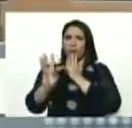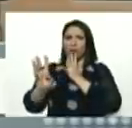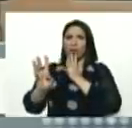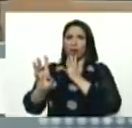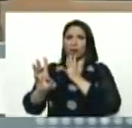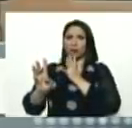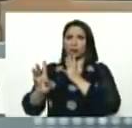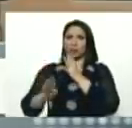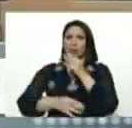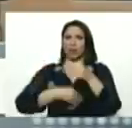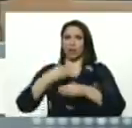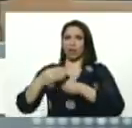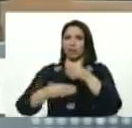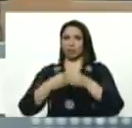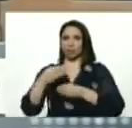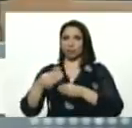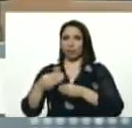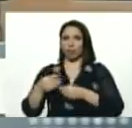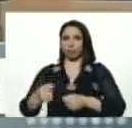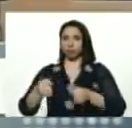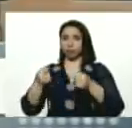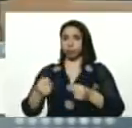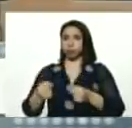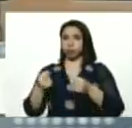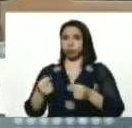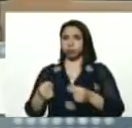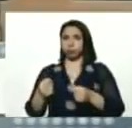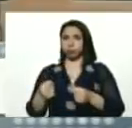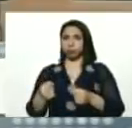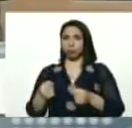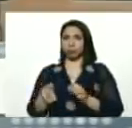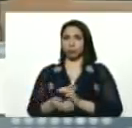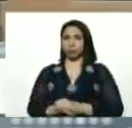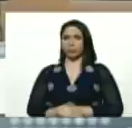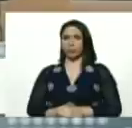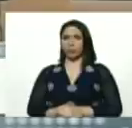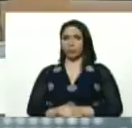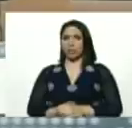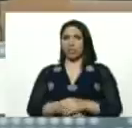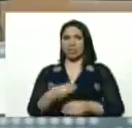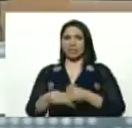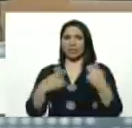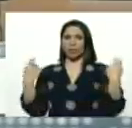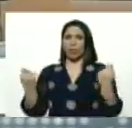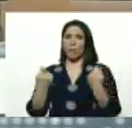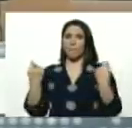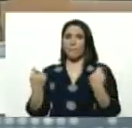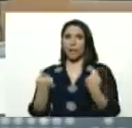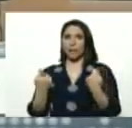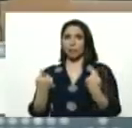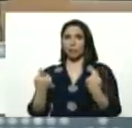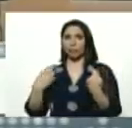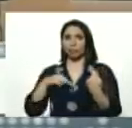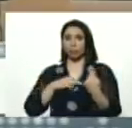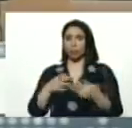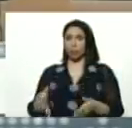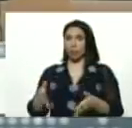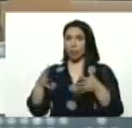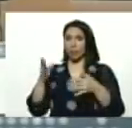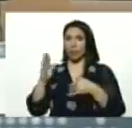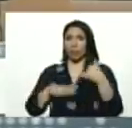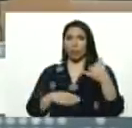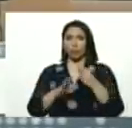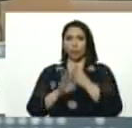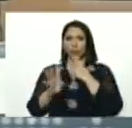inducidas, en los automercados, supermercados, abastos, y ellos hicieron una campaña, si ganamos, será la última